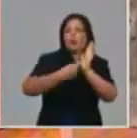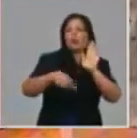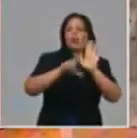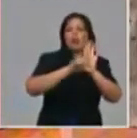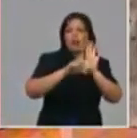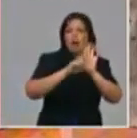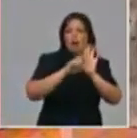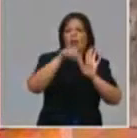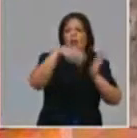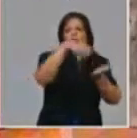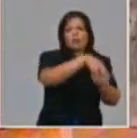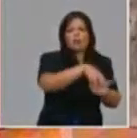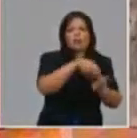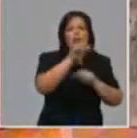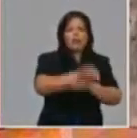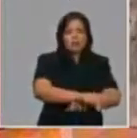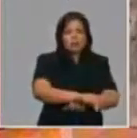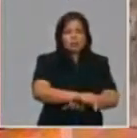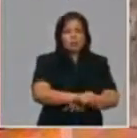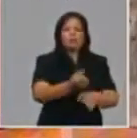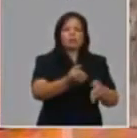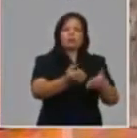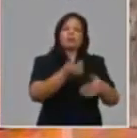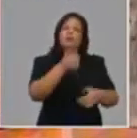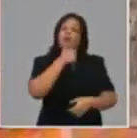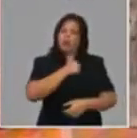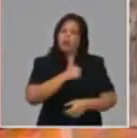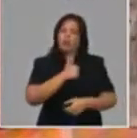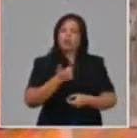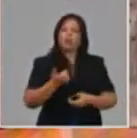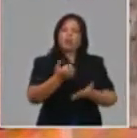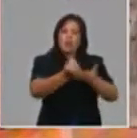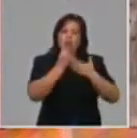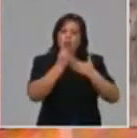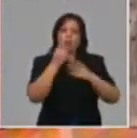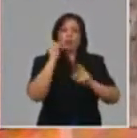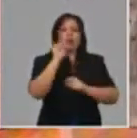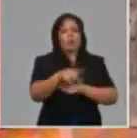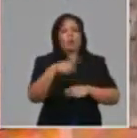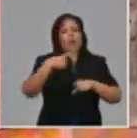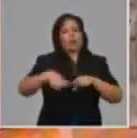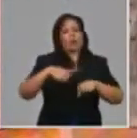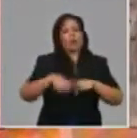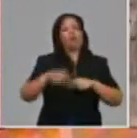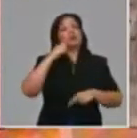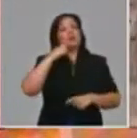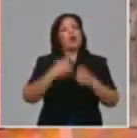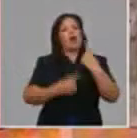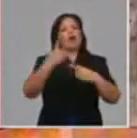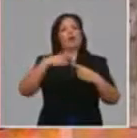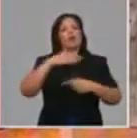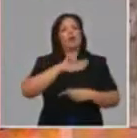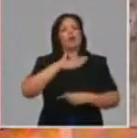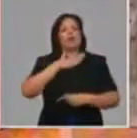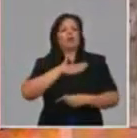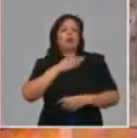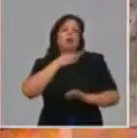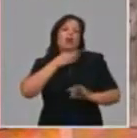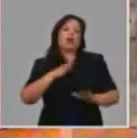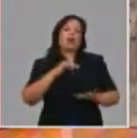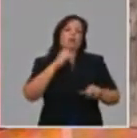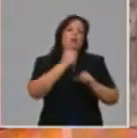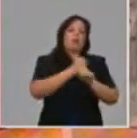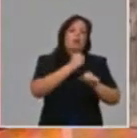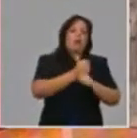reitero, da una licitud en la adquisición de los recursos fundamentales. También hay trabajadores por cuenta propia de los paladares que tienen